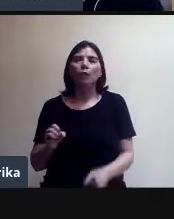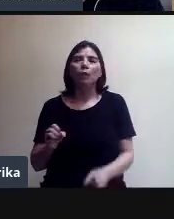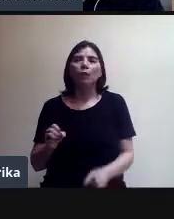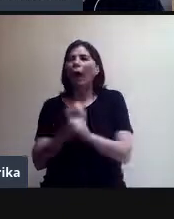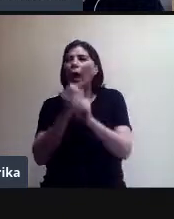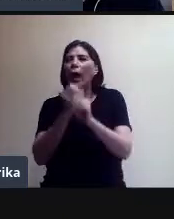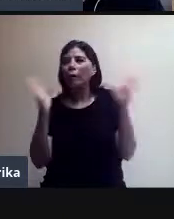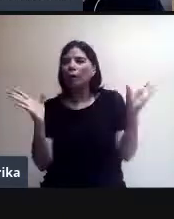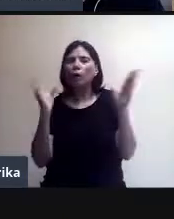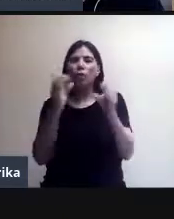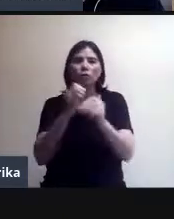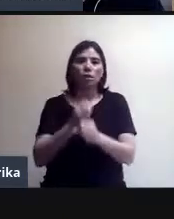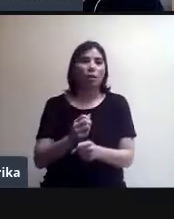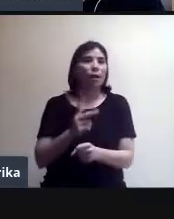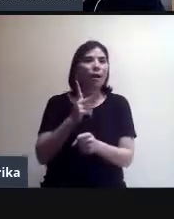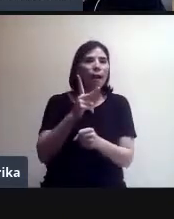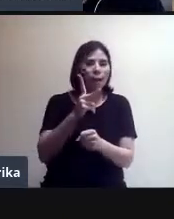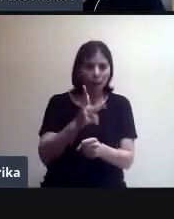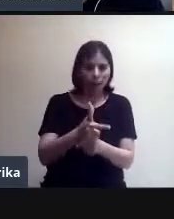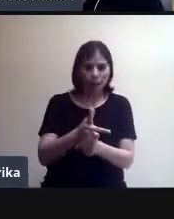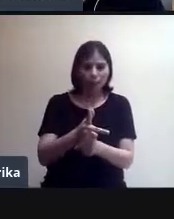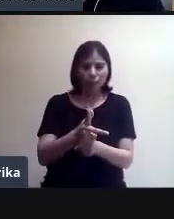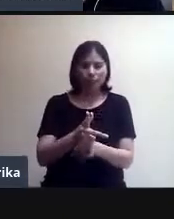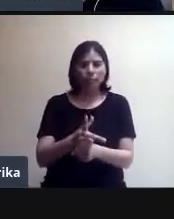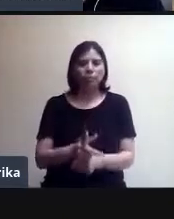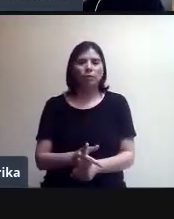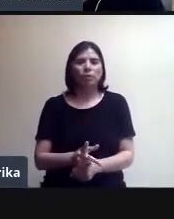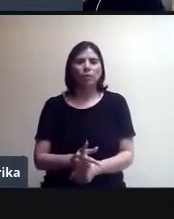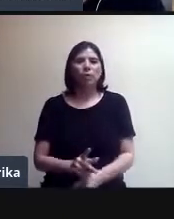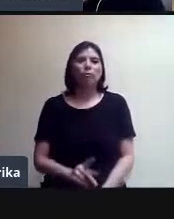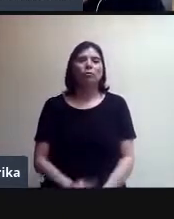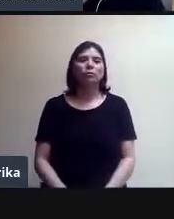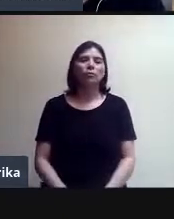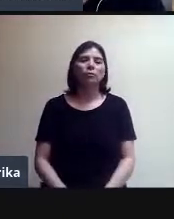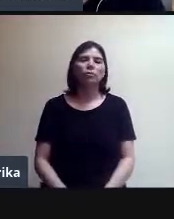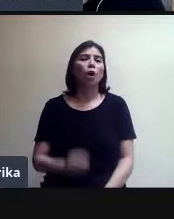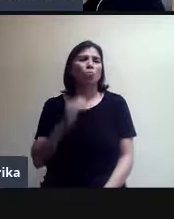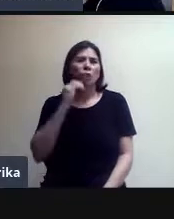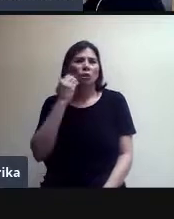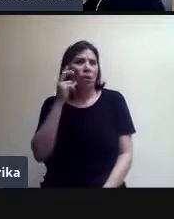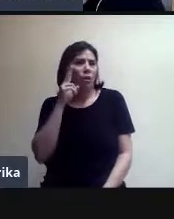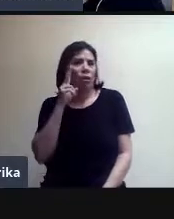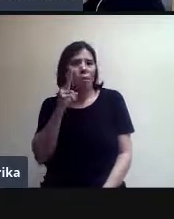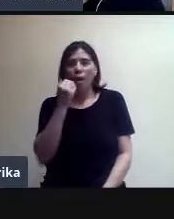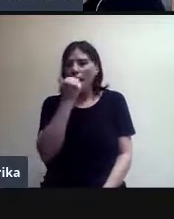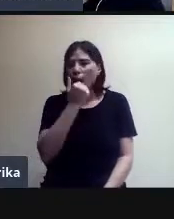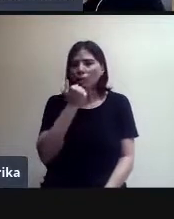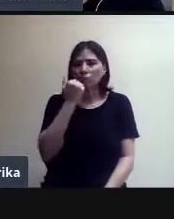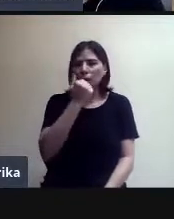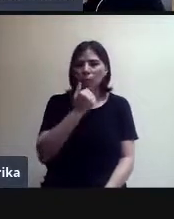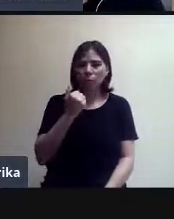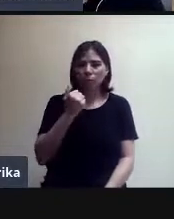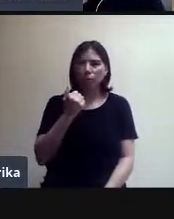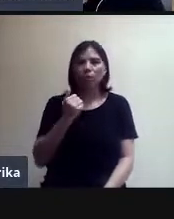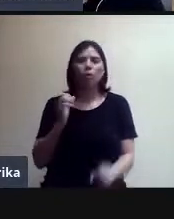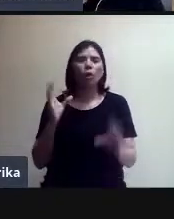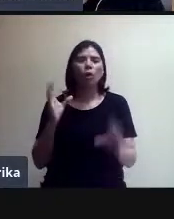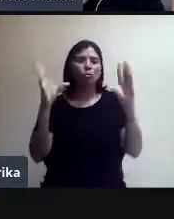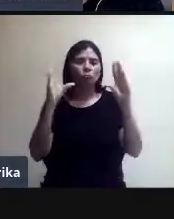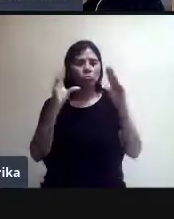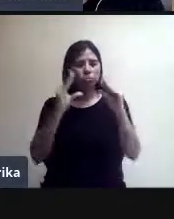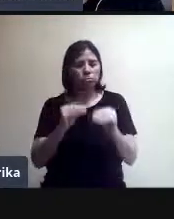miren y es parte de la reunión, si ustedes quieren ver a los alumnos, entonces hay que